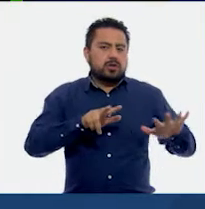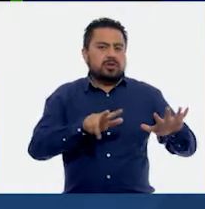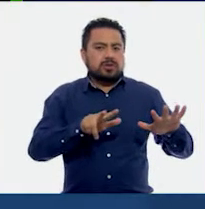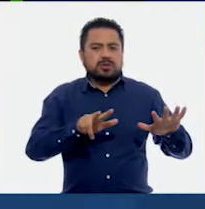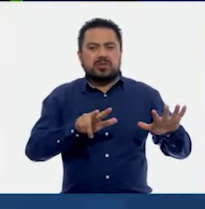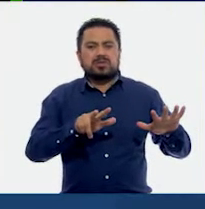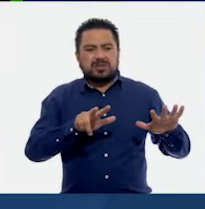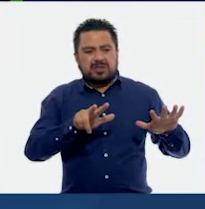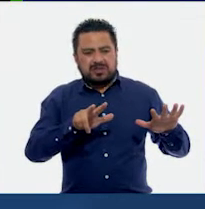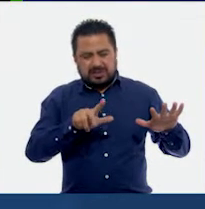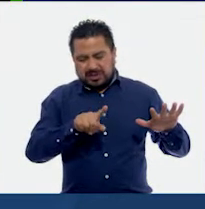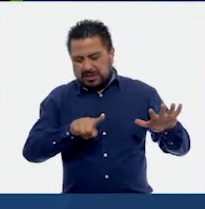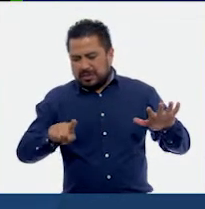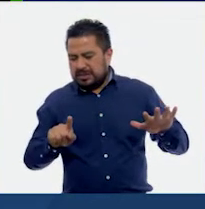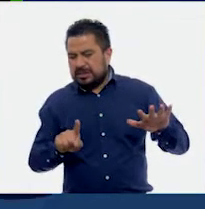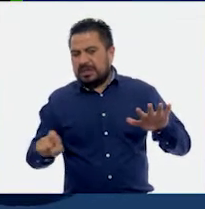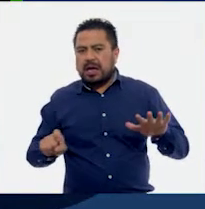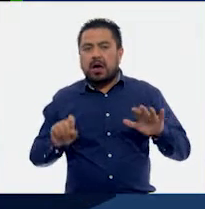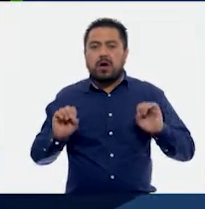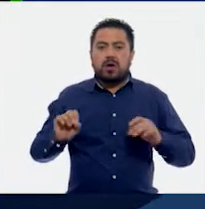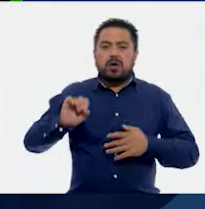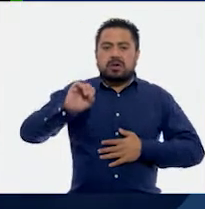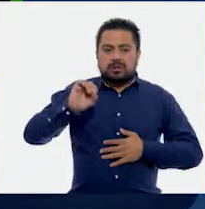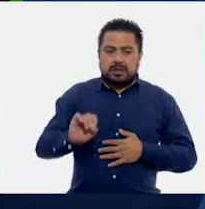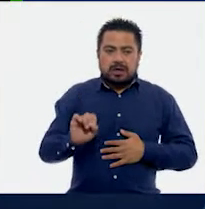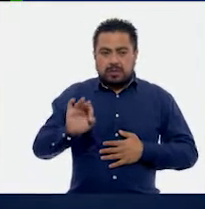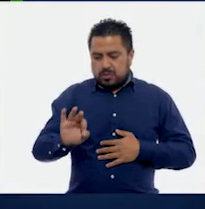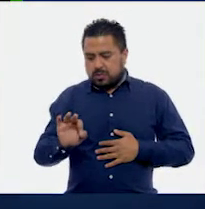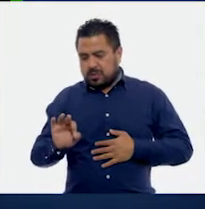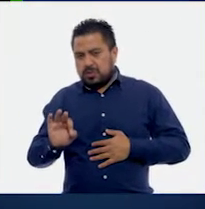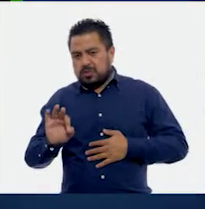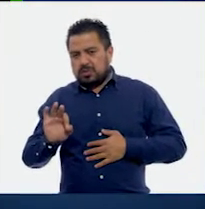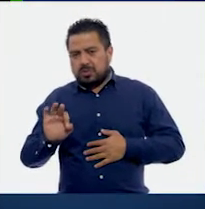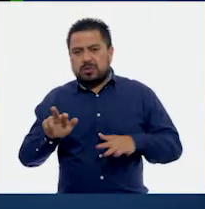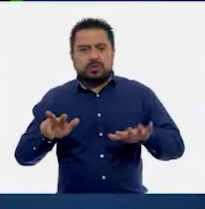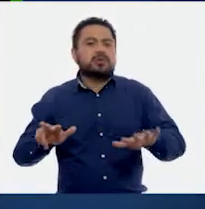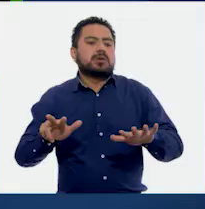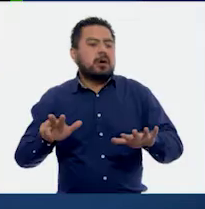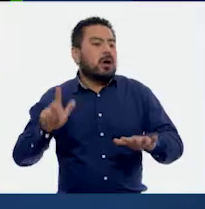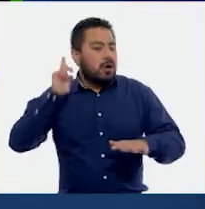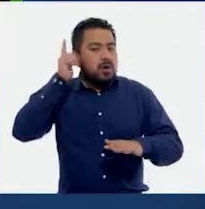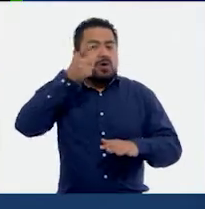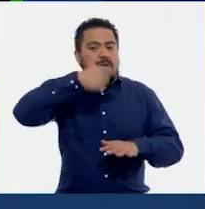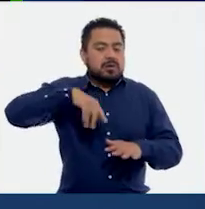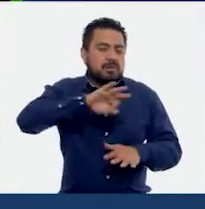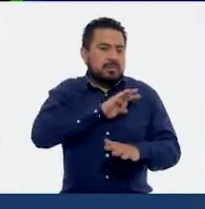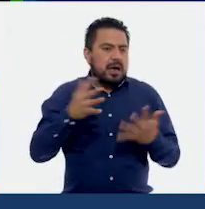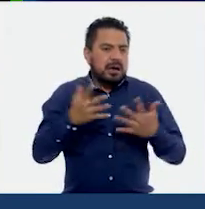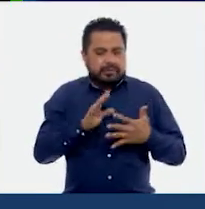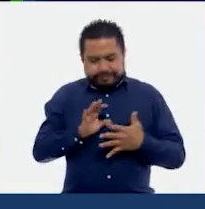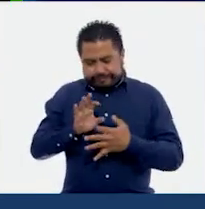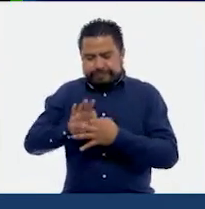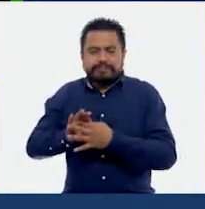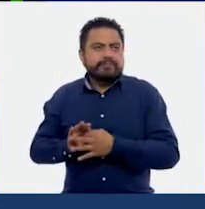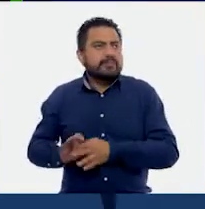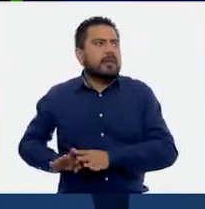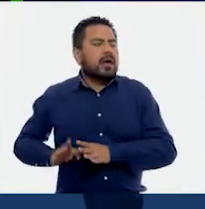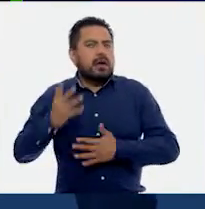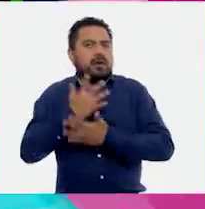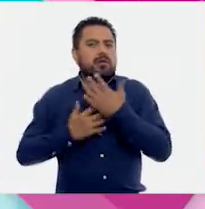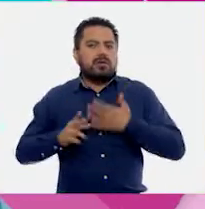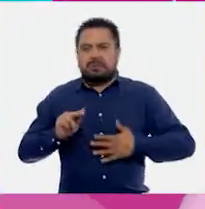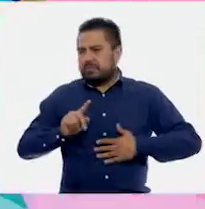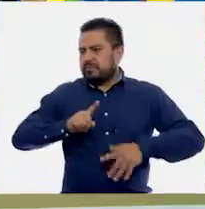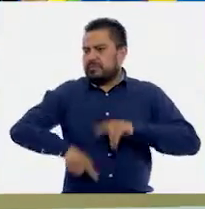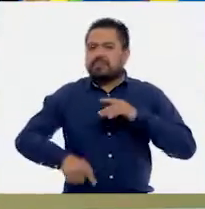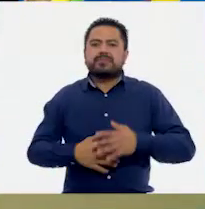centésimas, o 0.18. Espero que con esto hayas hecho algunas conexiones y no te confundas.